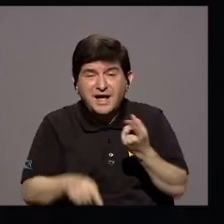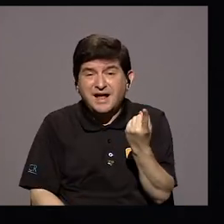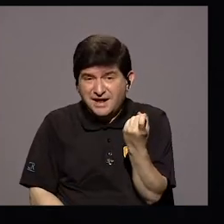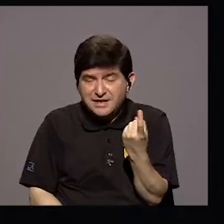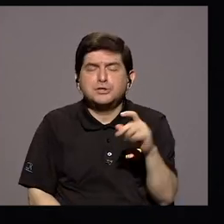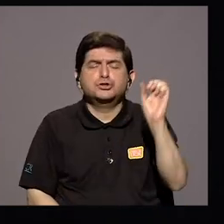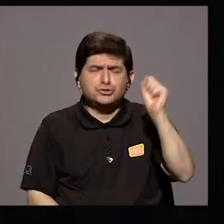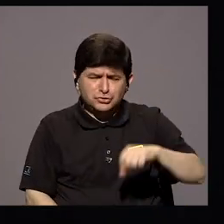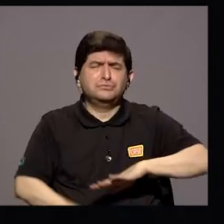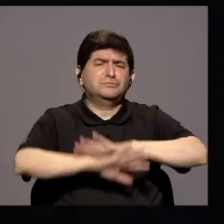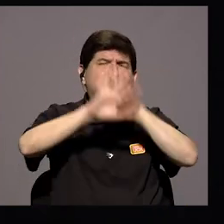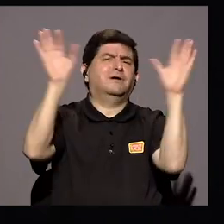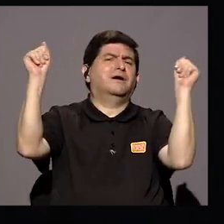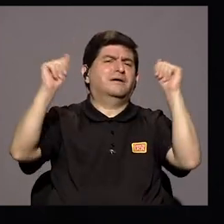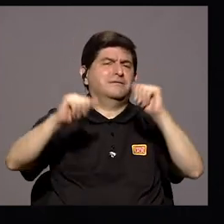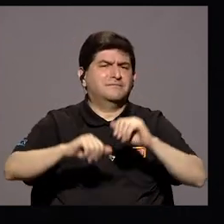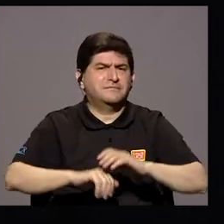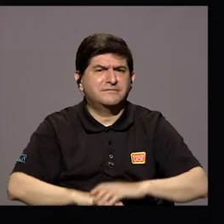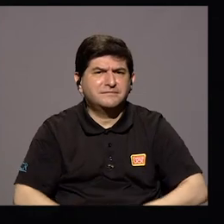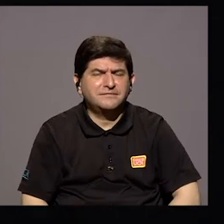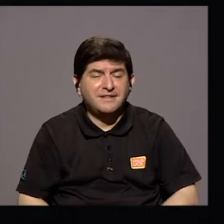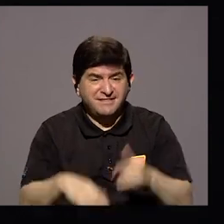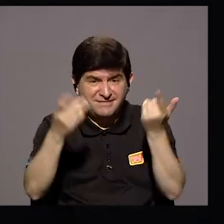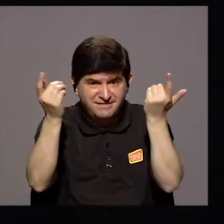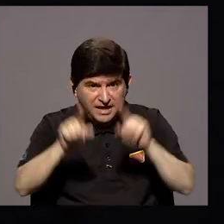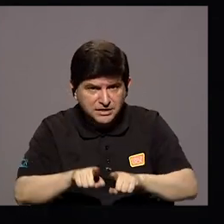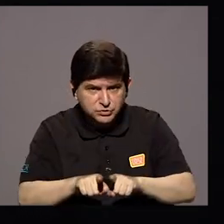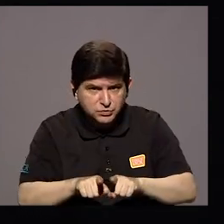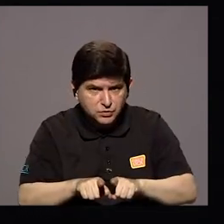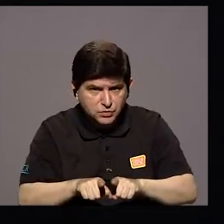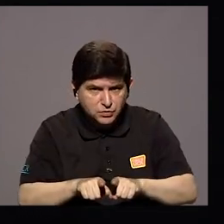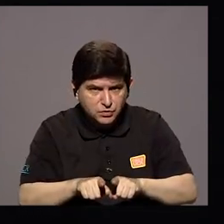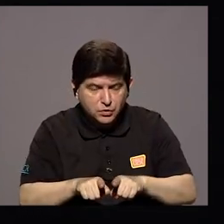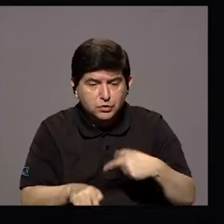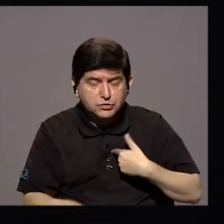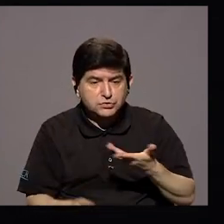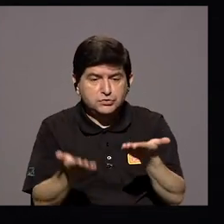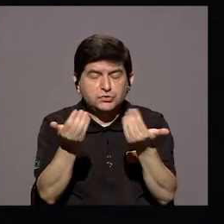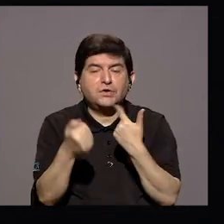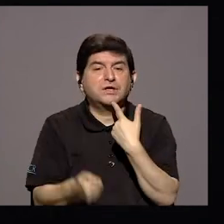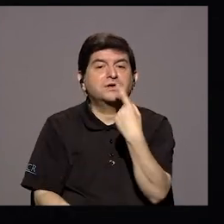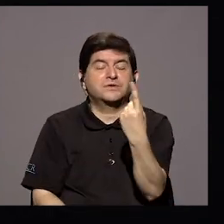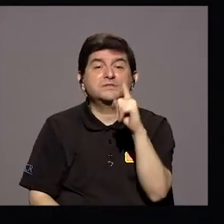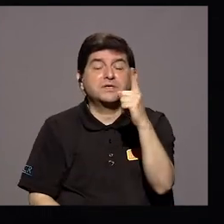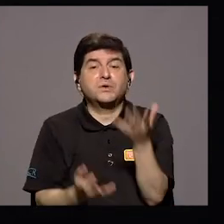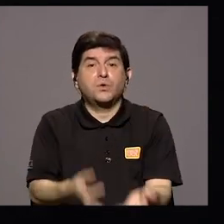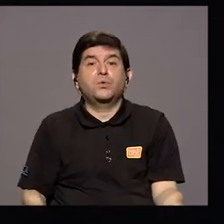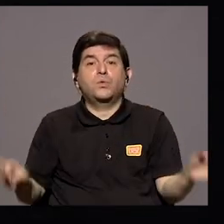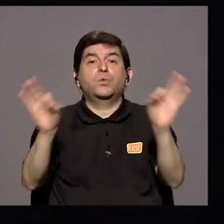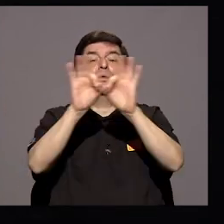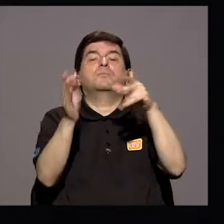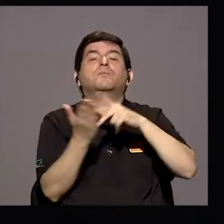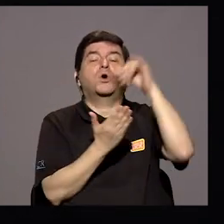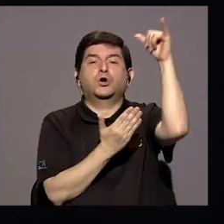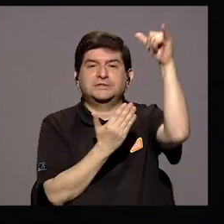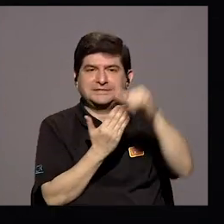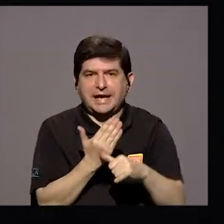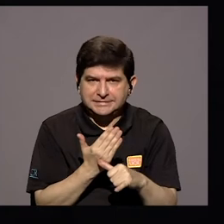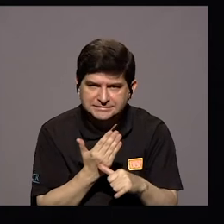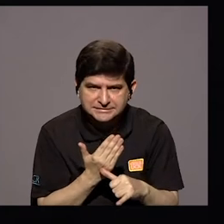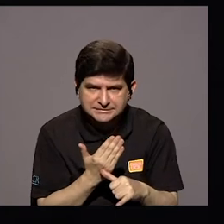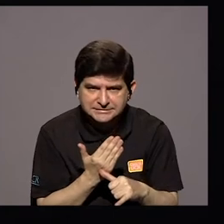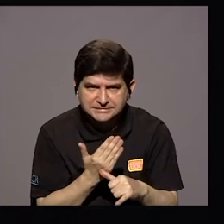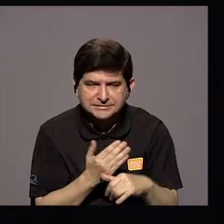Absolutamente Absolutamente De Hecho Quiero Mencionarle Un Importante Proyecto Que Se Está